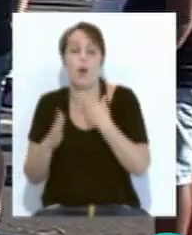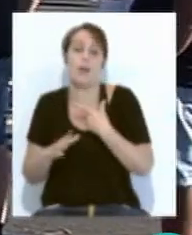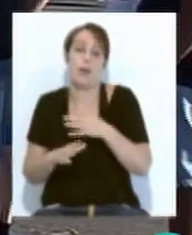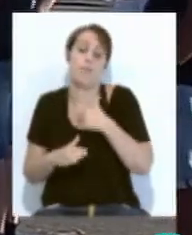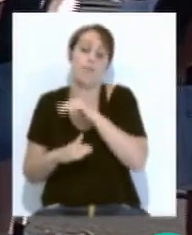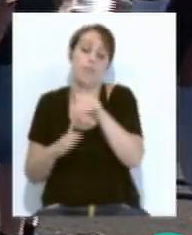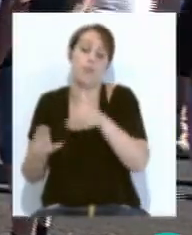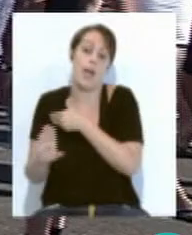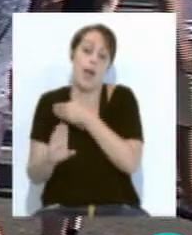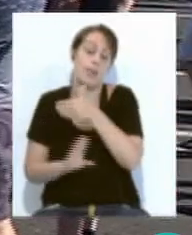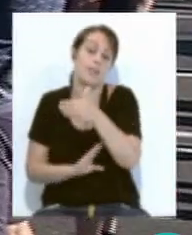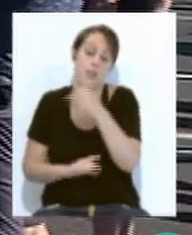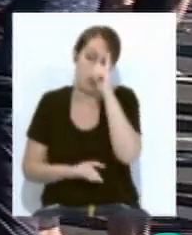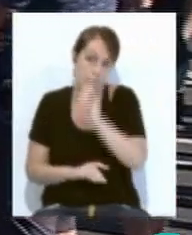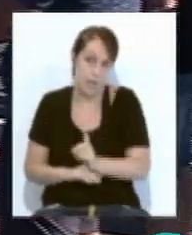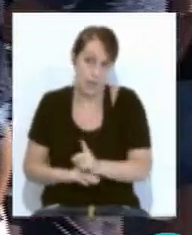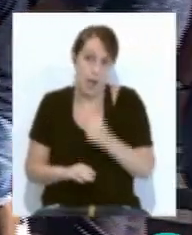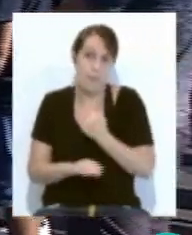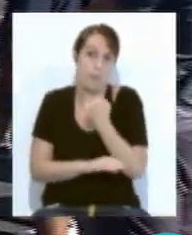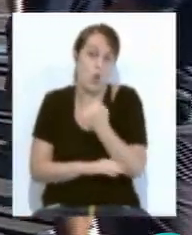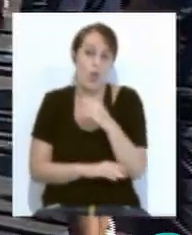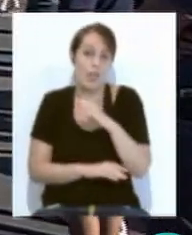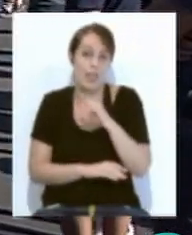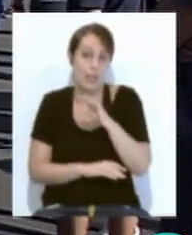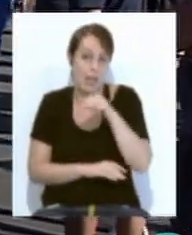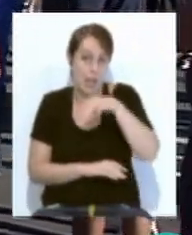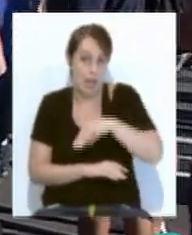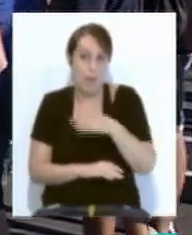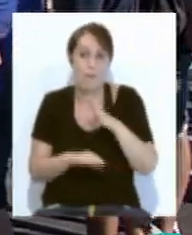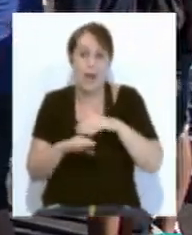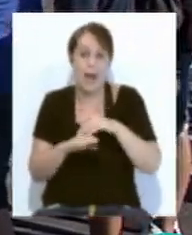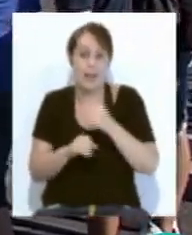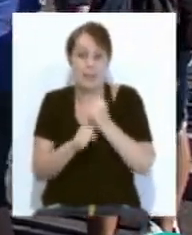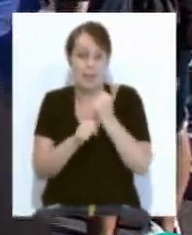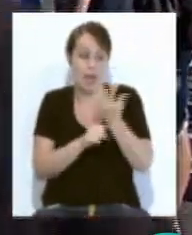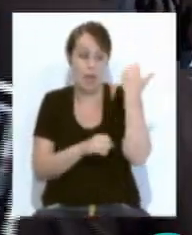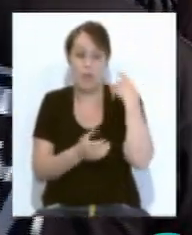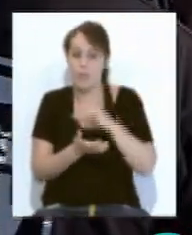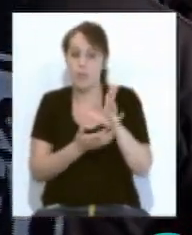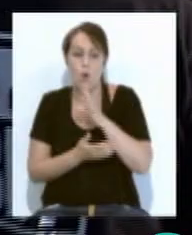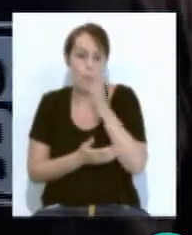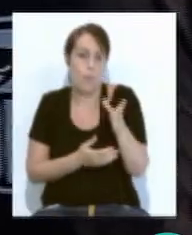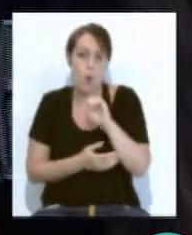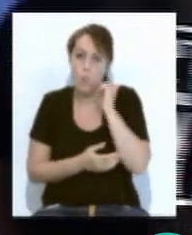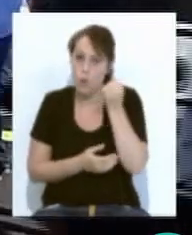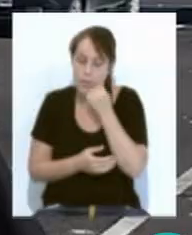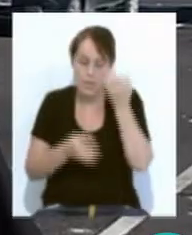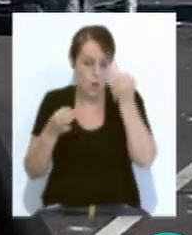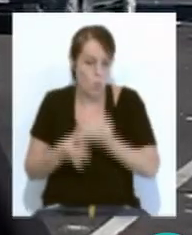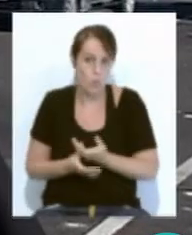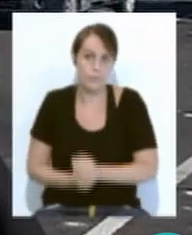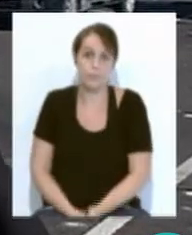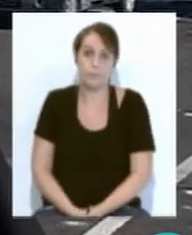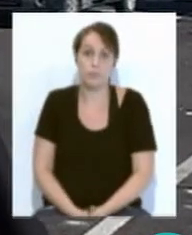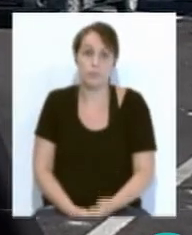adelante para la CTM con un apoyo a los trabajadores despedidos que aseguran fue en represalia. Ha sido bastante grato